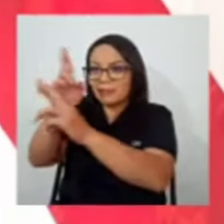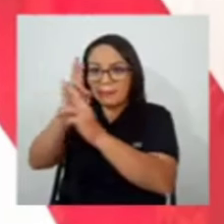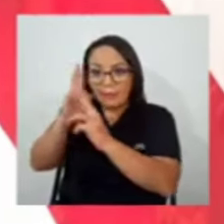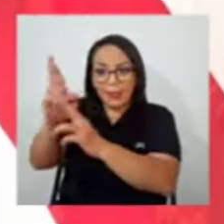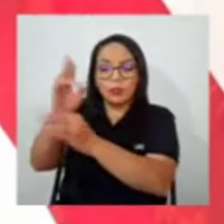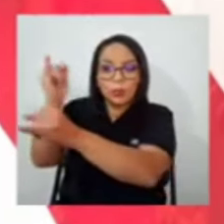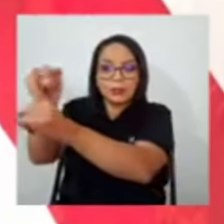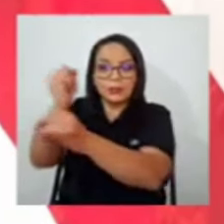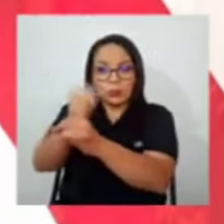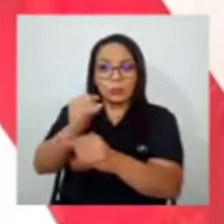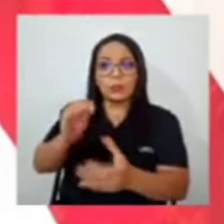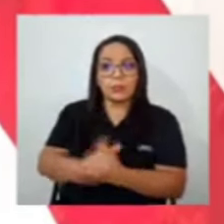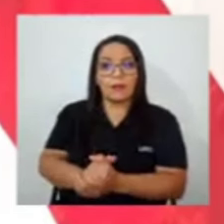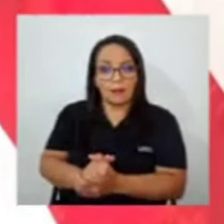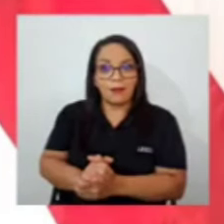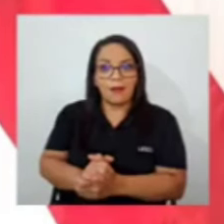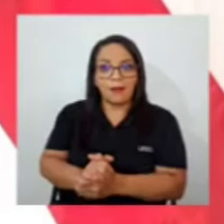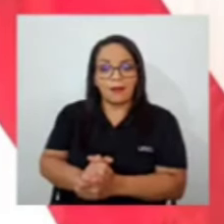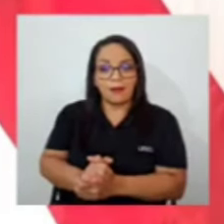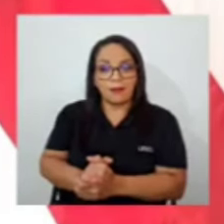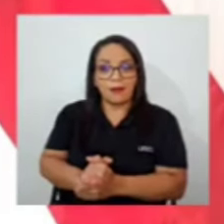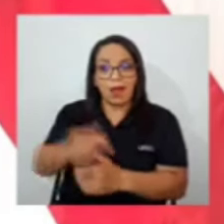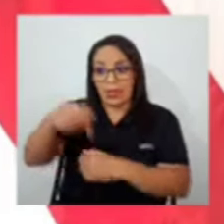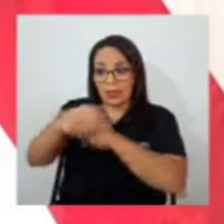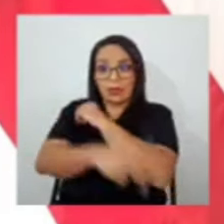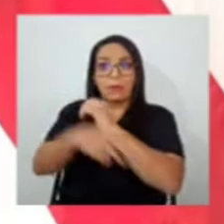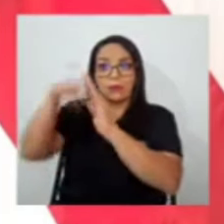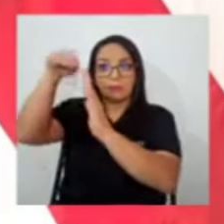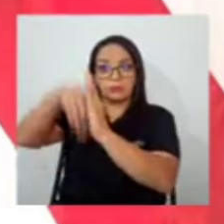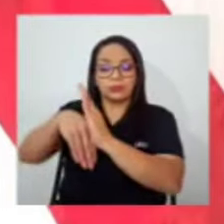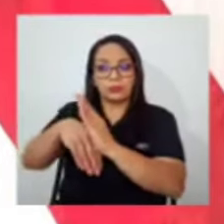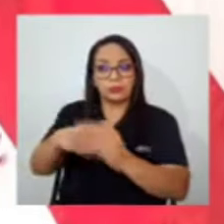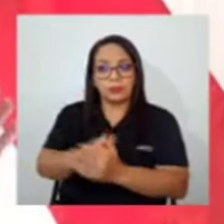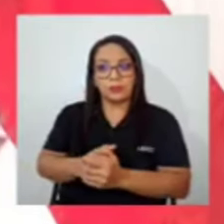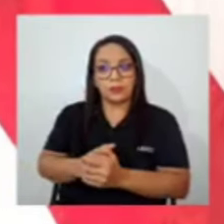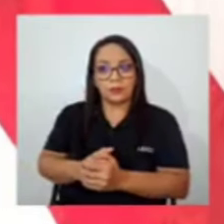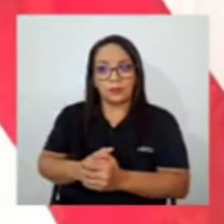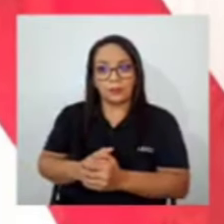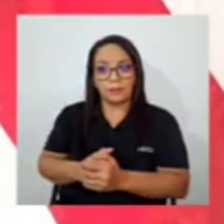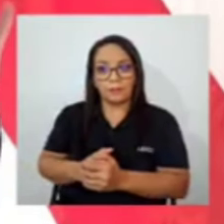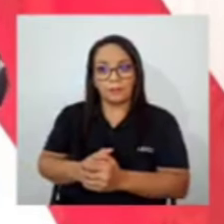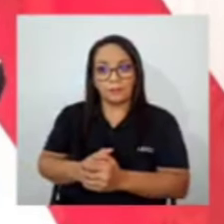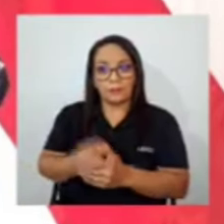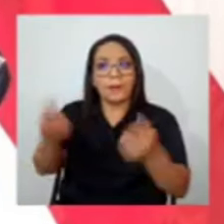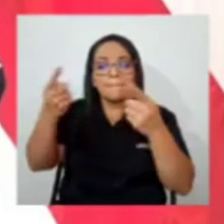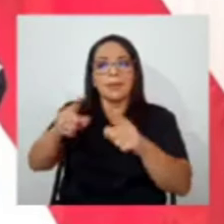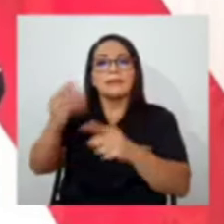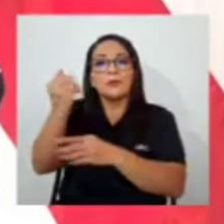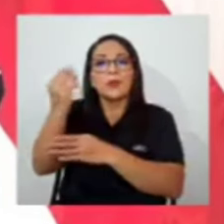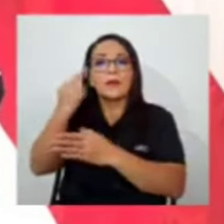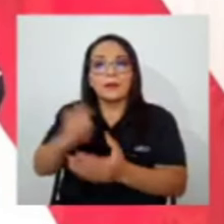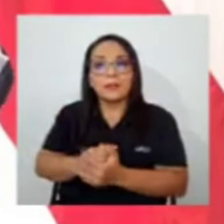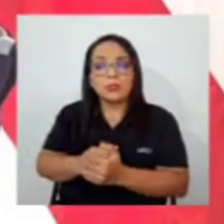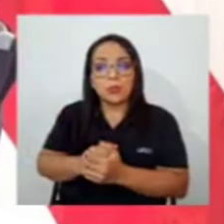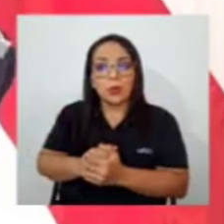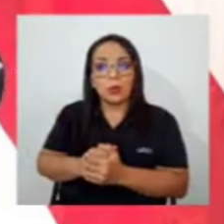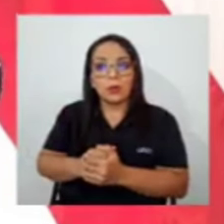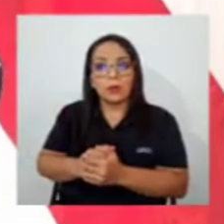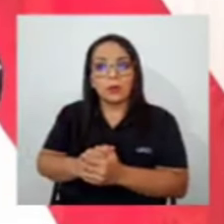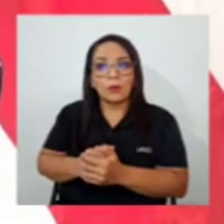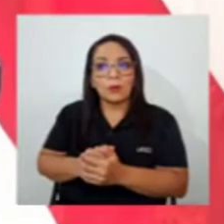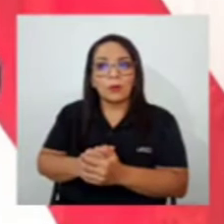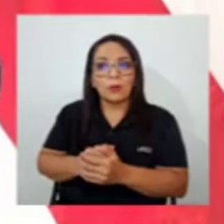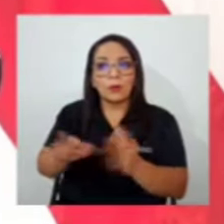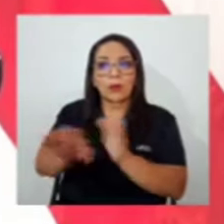que tanto se ha deteriorado en este país, ocurre precisamente porque digo que no se puede y me